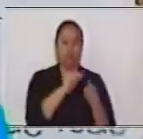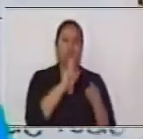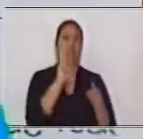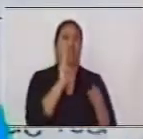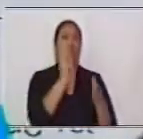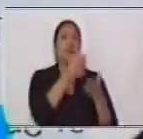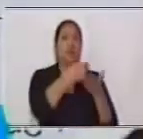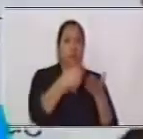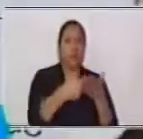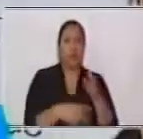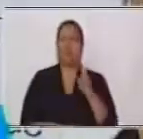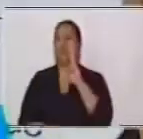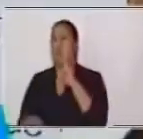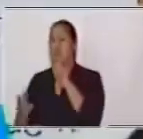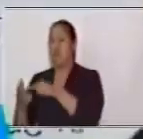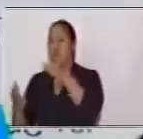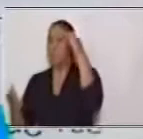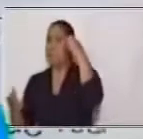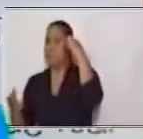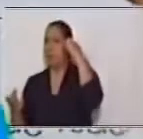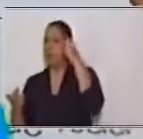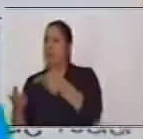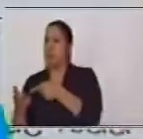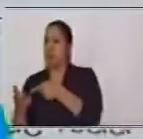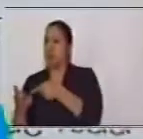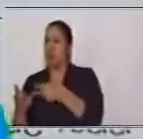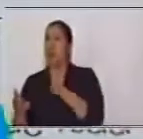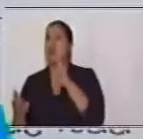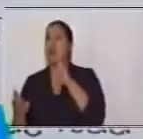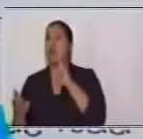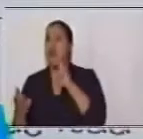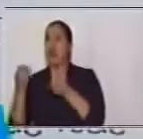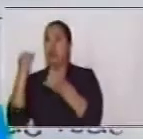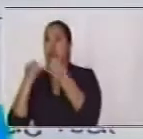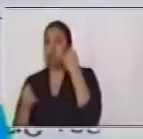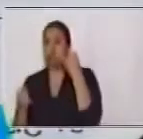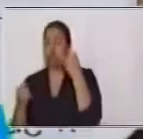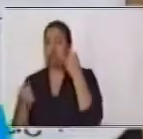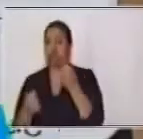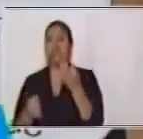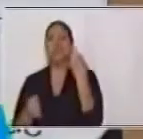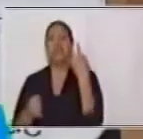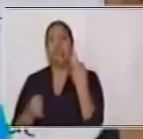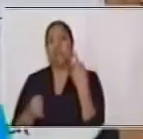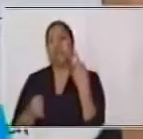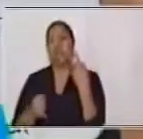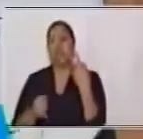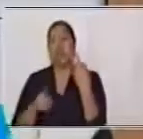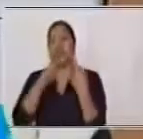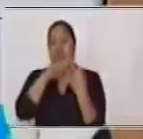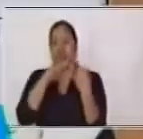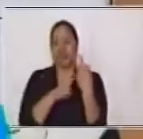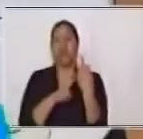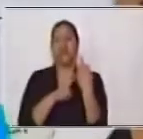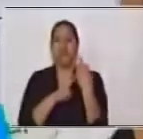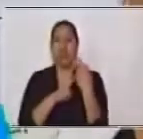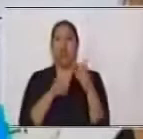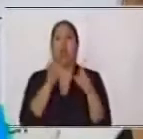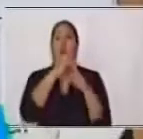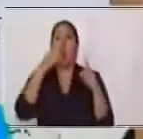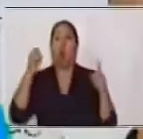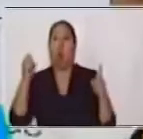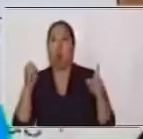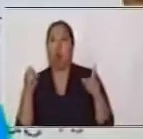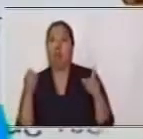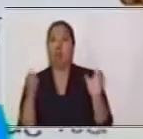verbo pensó, perdón, hay otro más, y el verbo terminaría. Por lo tanto, es una oración compuesta porque tiene más de